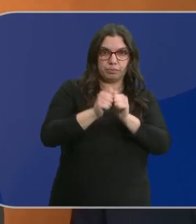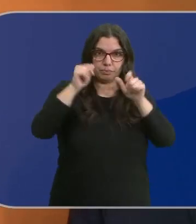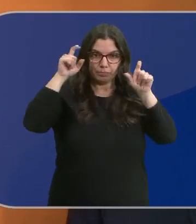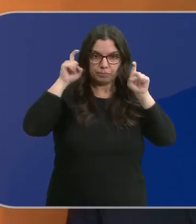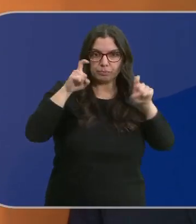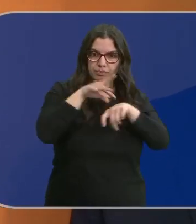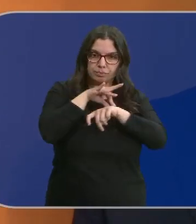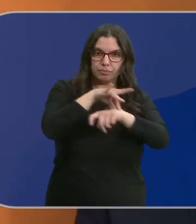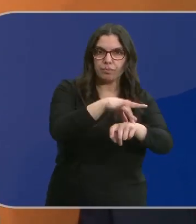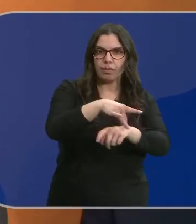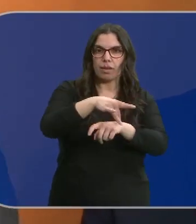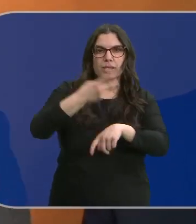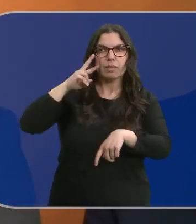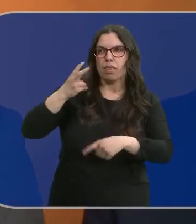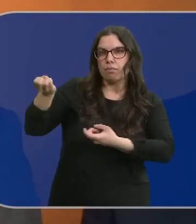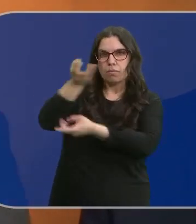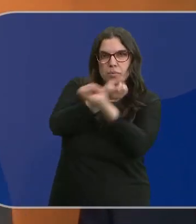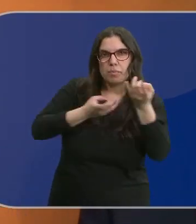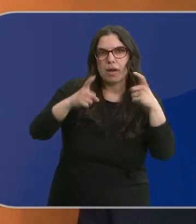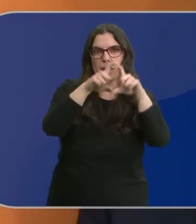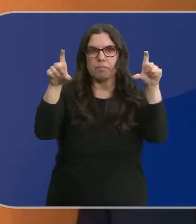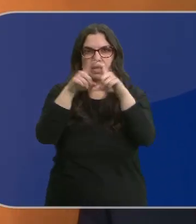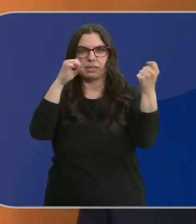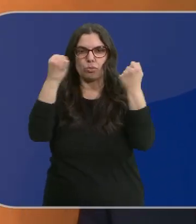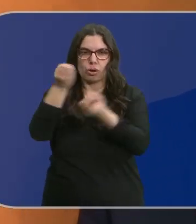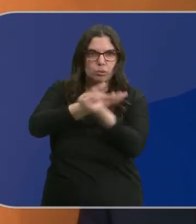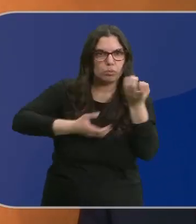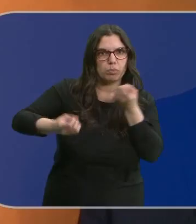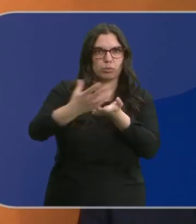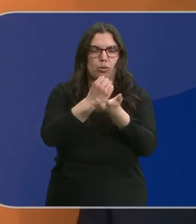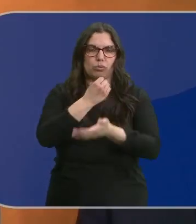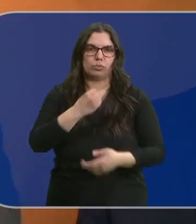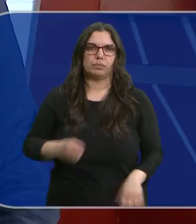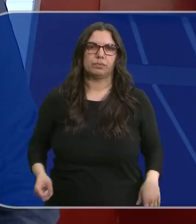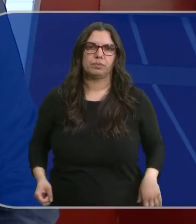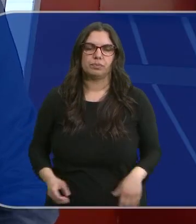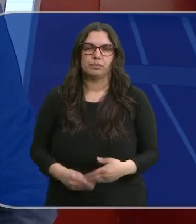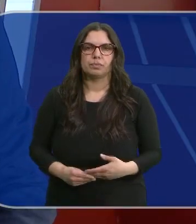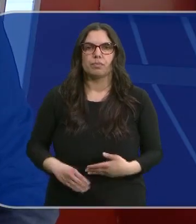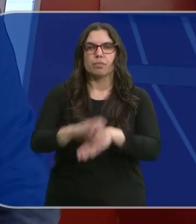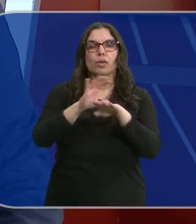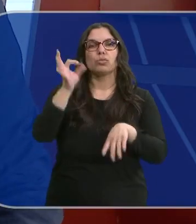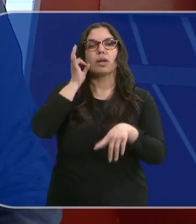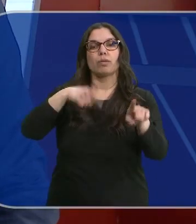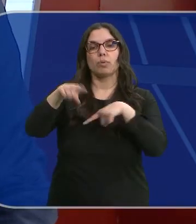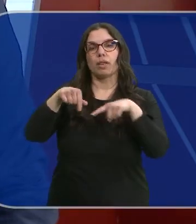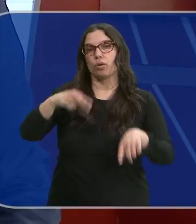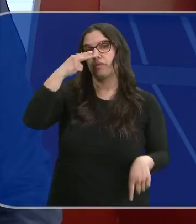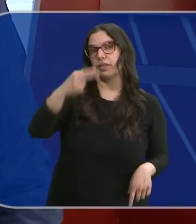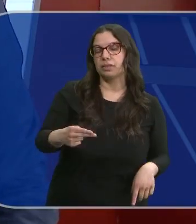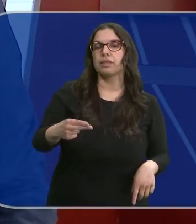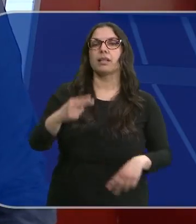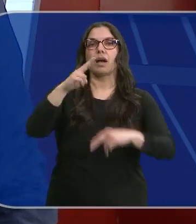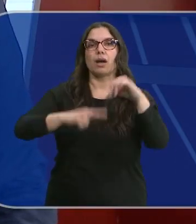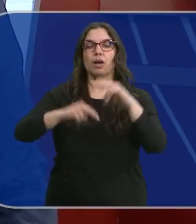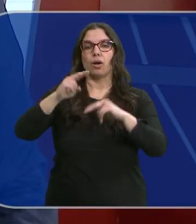prácticas, las mejores experiencias entre empresas y instituciones de nuestra comunidad autónoma. La consejera de movilidad ha visitado hoy el fin